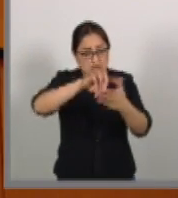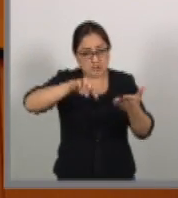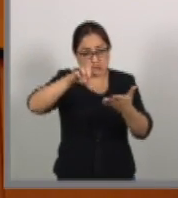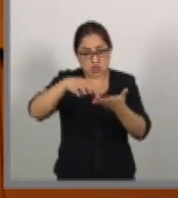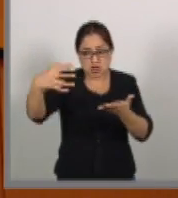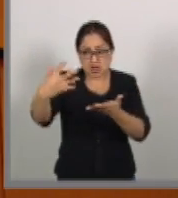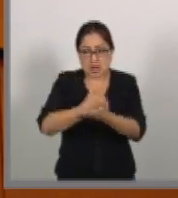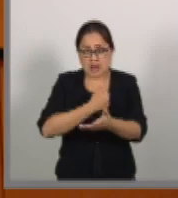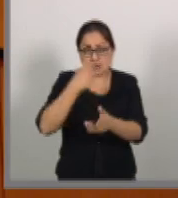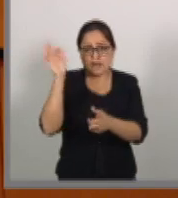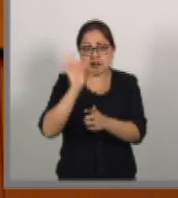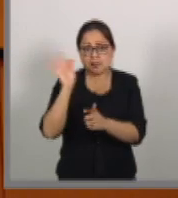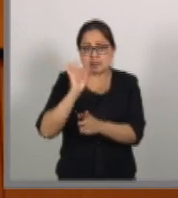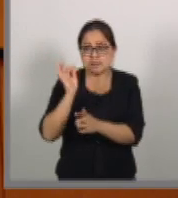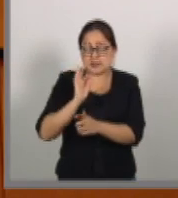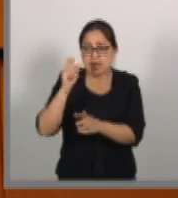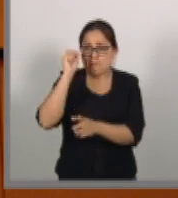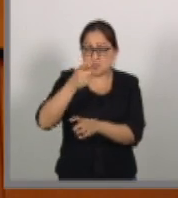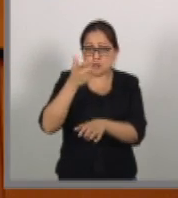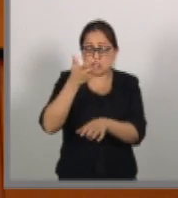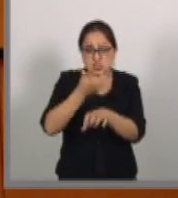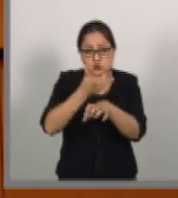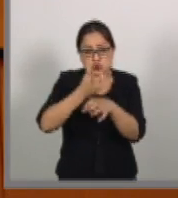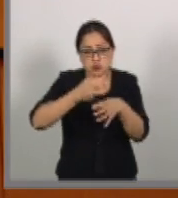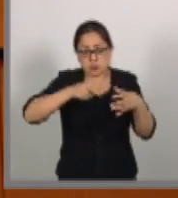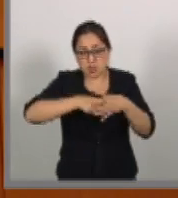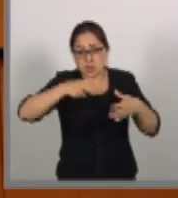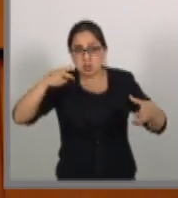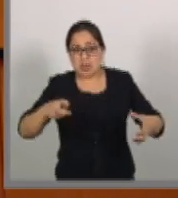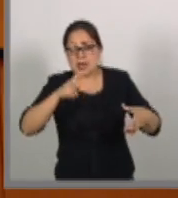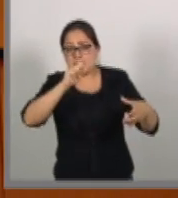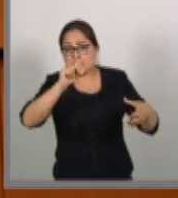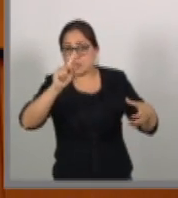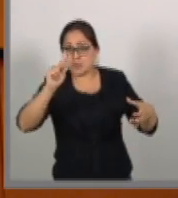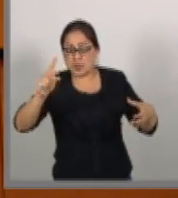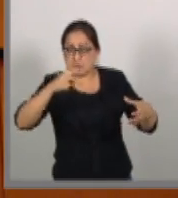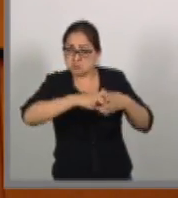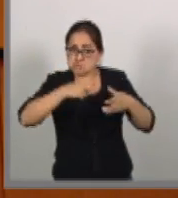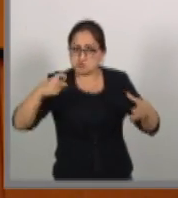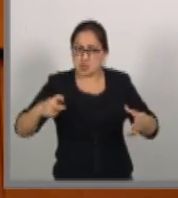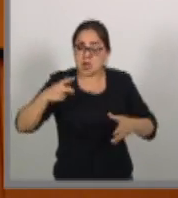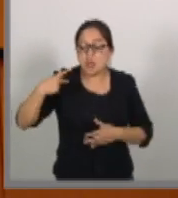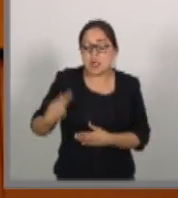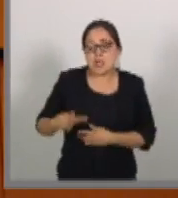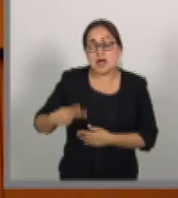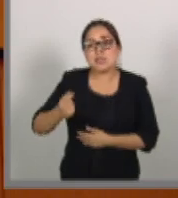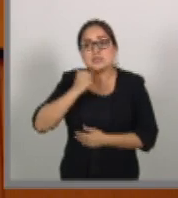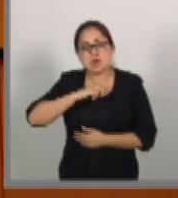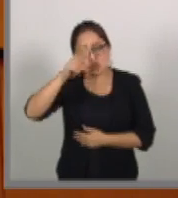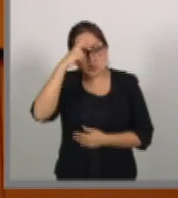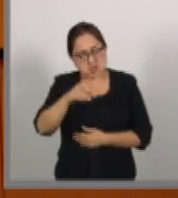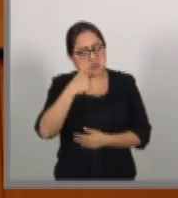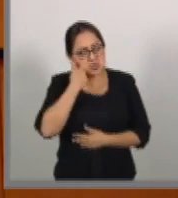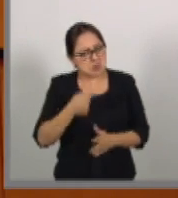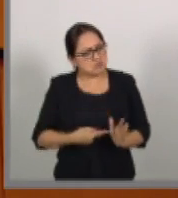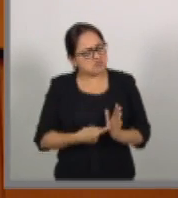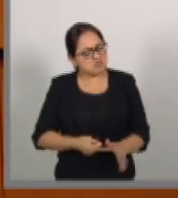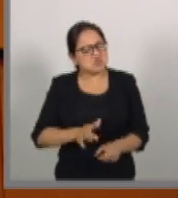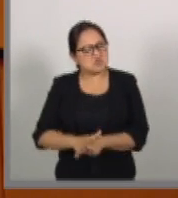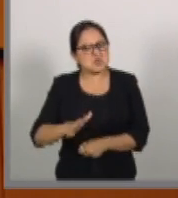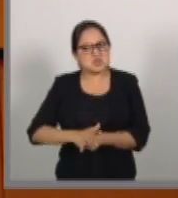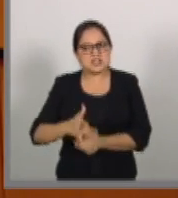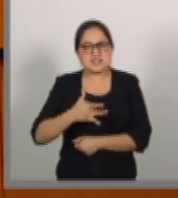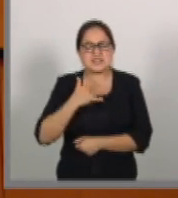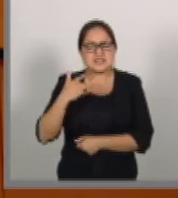posible salida de esta economía del TPP, el Senado mexicano decidió mostrarse cauteloso